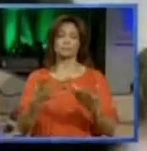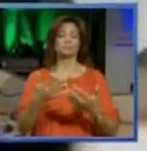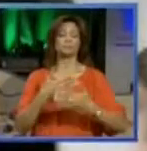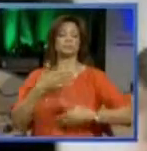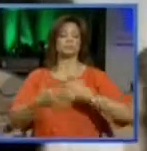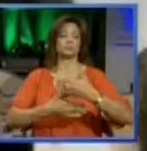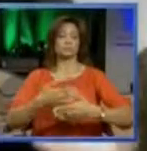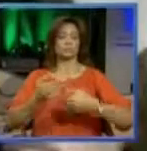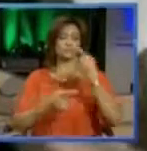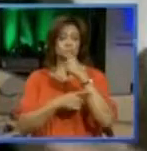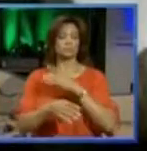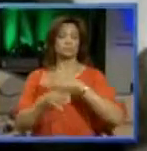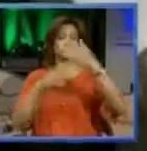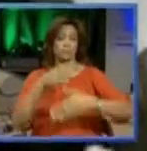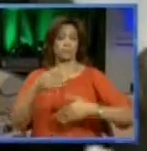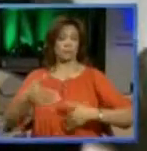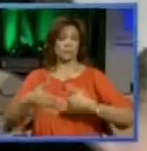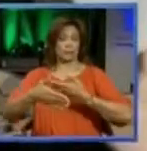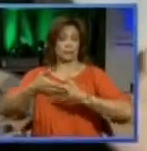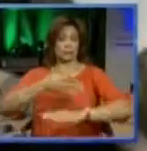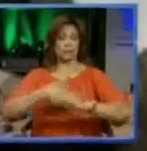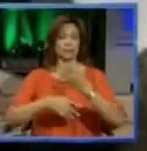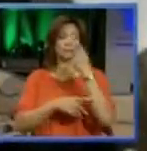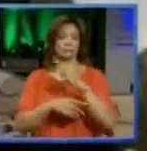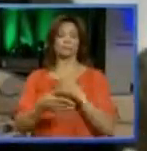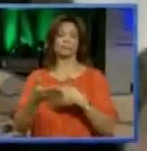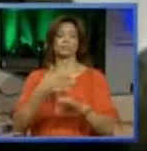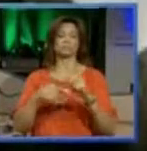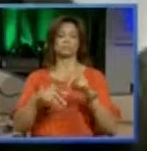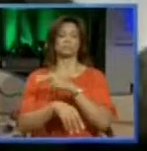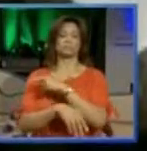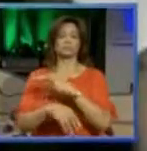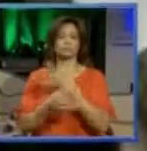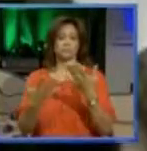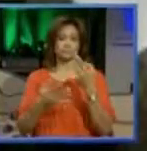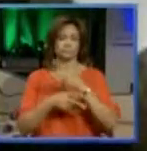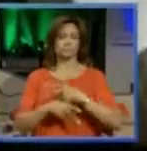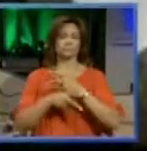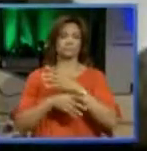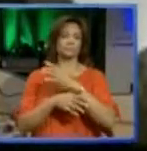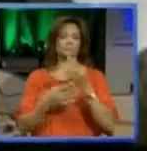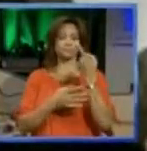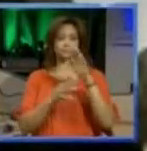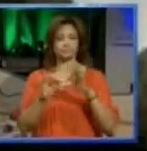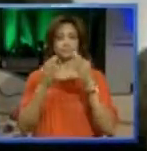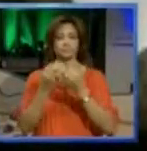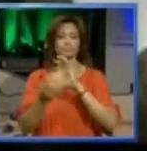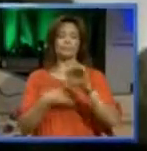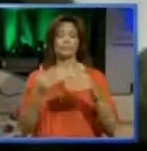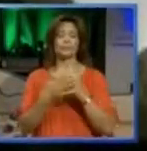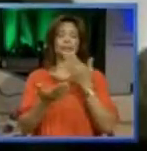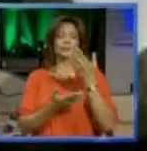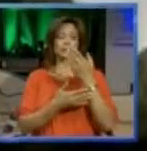proceso de, culmine su proceso de gestación y pueda dar a luz en un hospital bajo el cuidado de su familia y